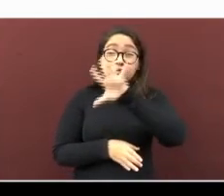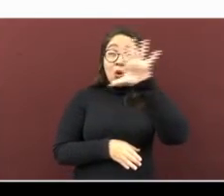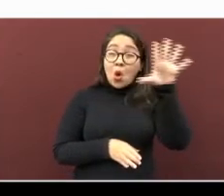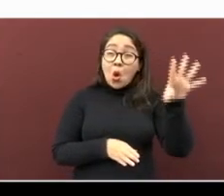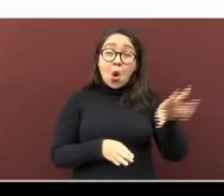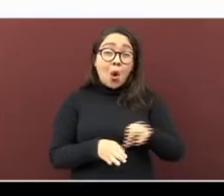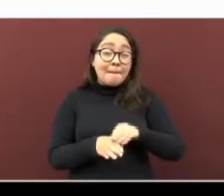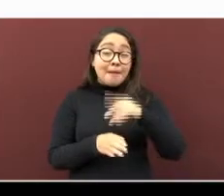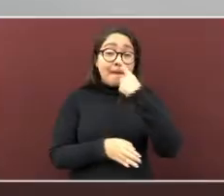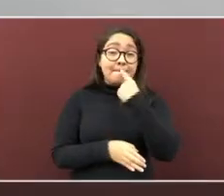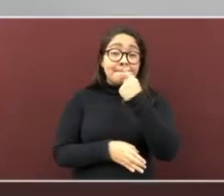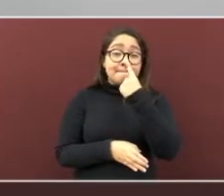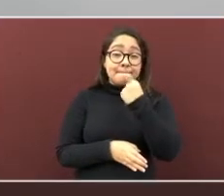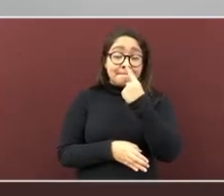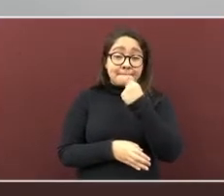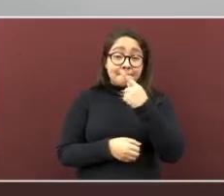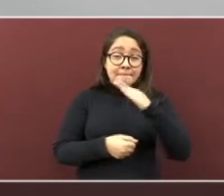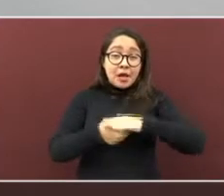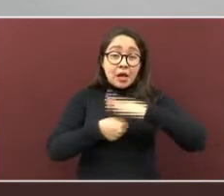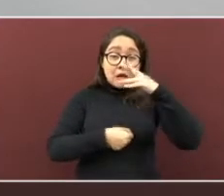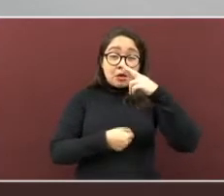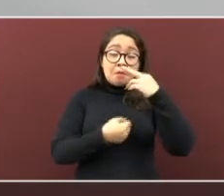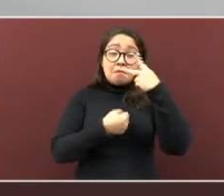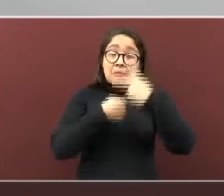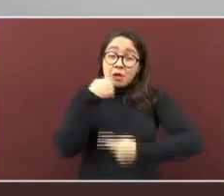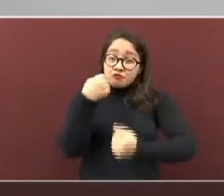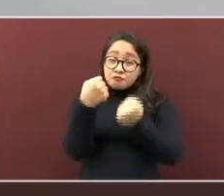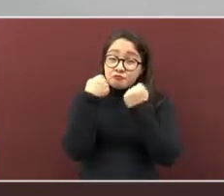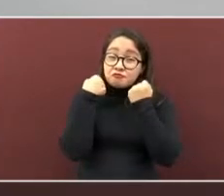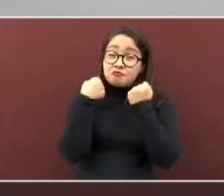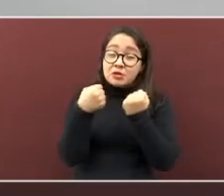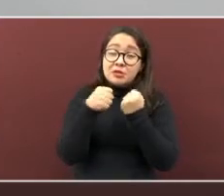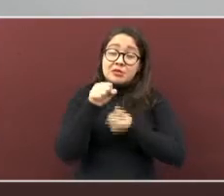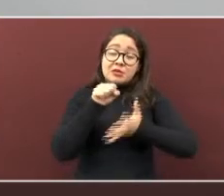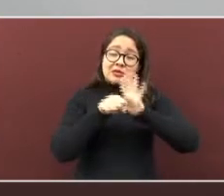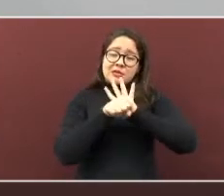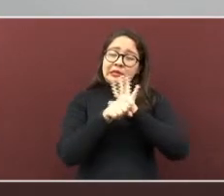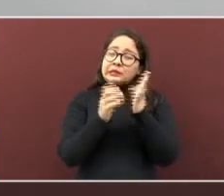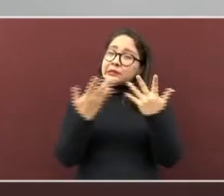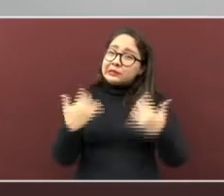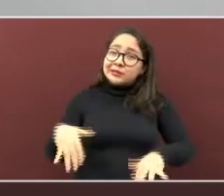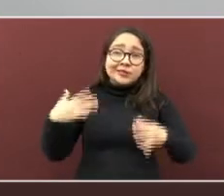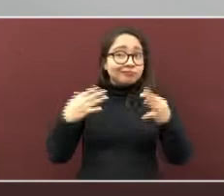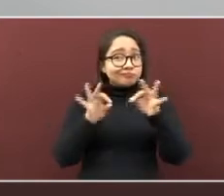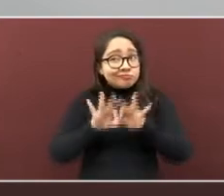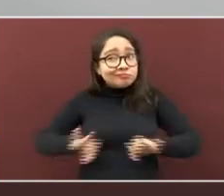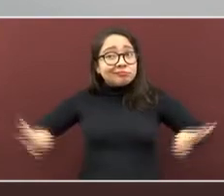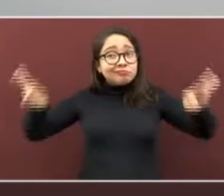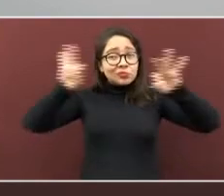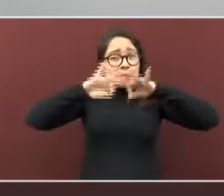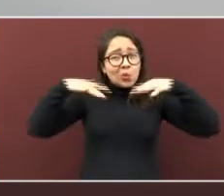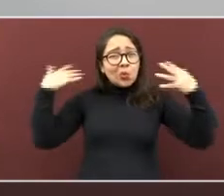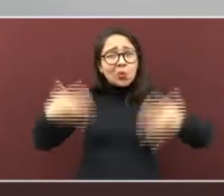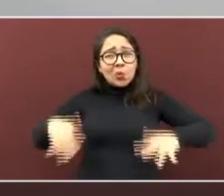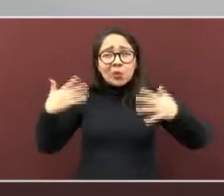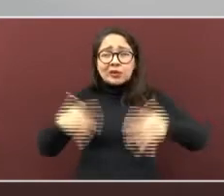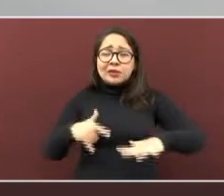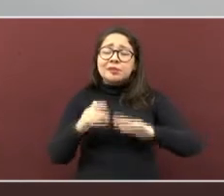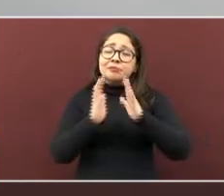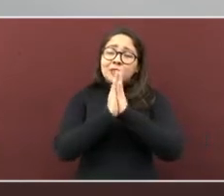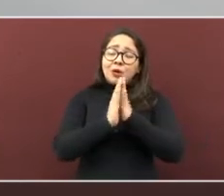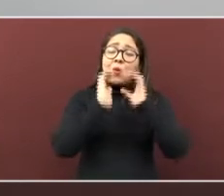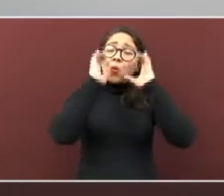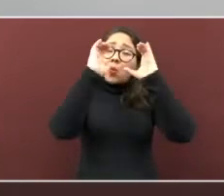riesgo máximo. Es importante repetir que debemos adoptar la cultura de la